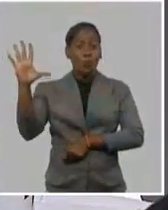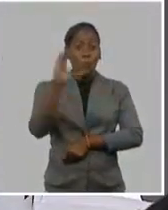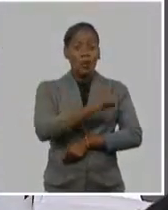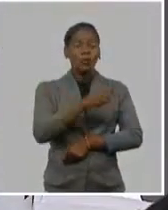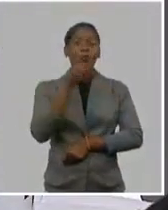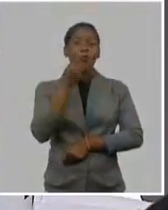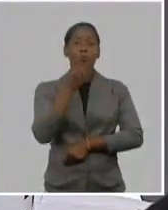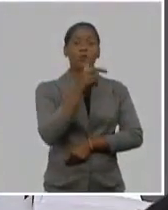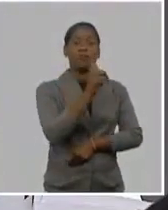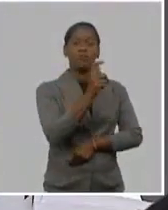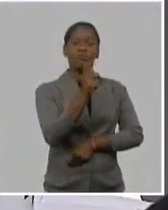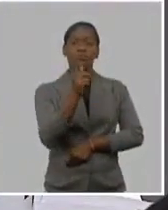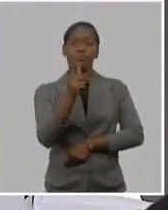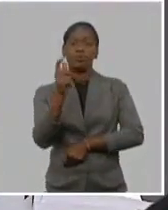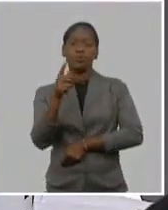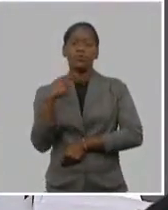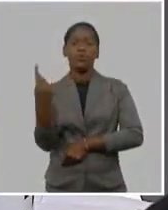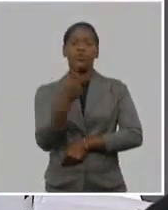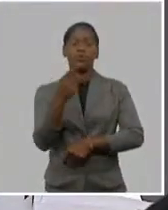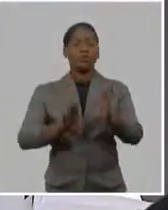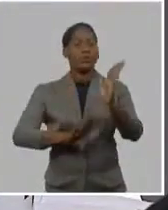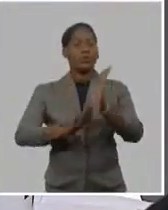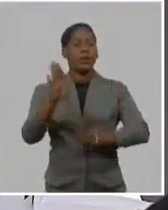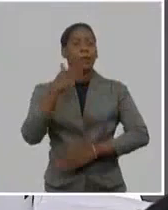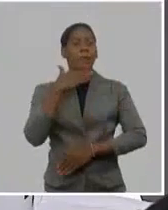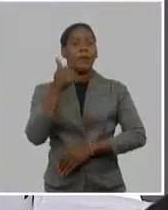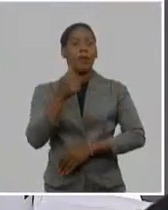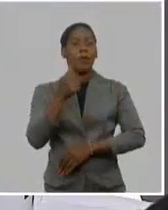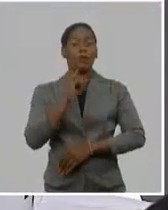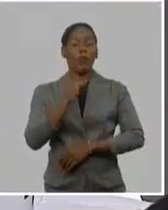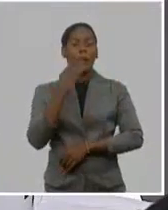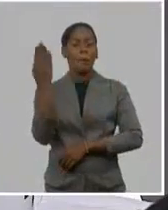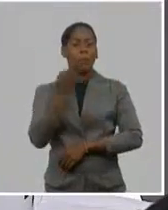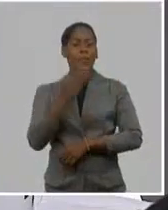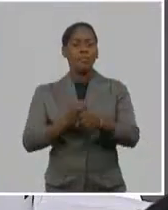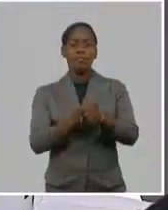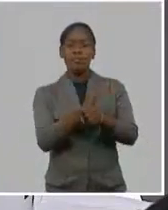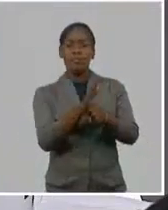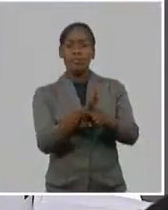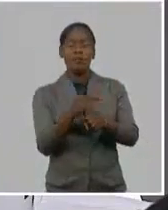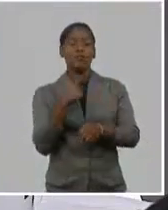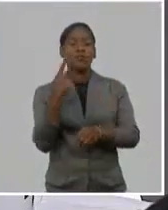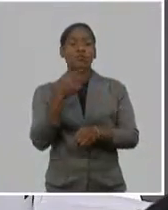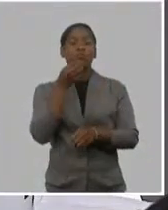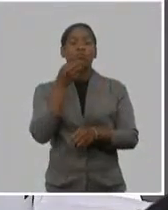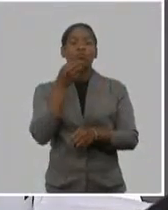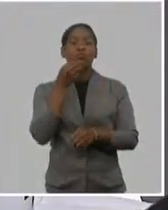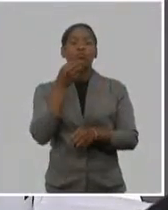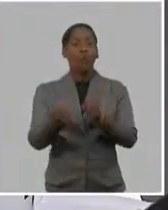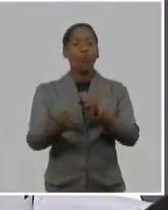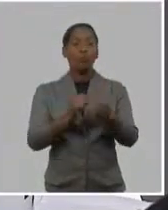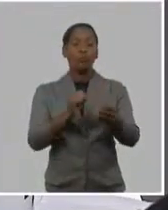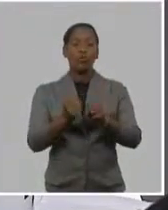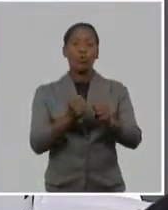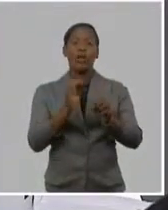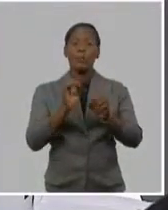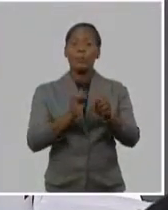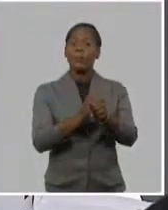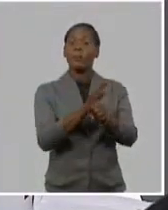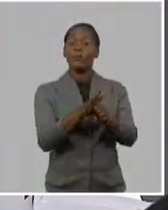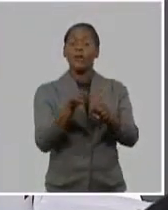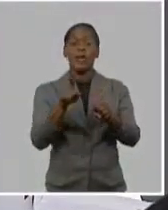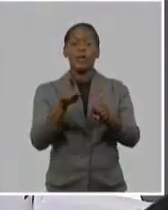también a que parte de la humanidad pueda recibir esos beneficios. Eso es una